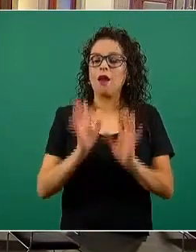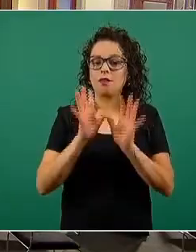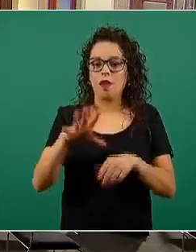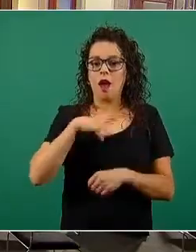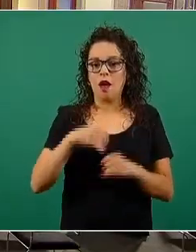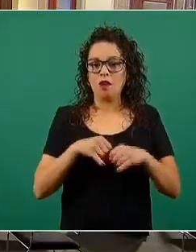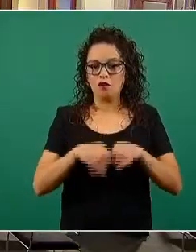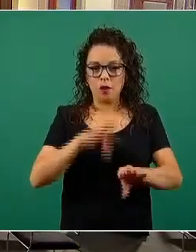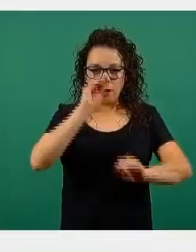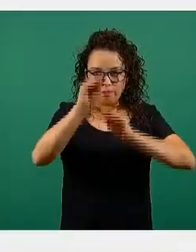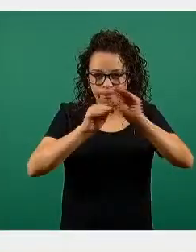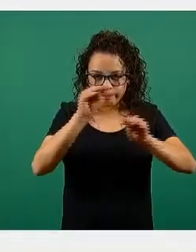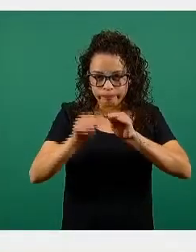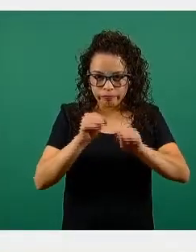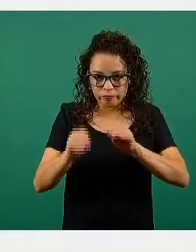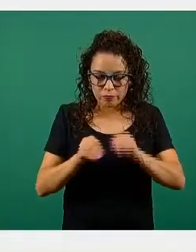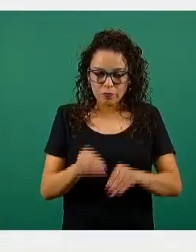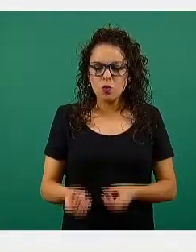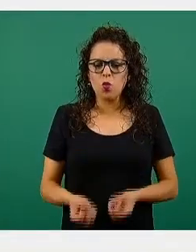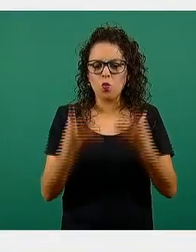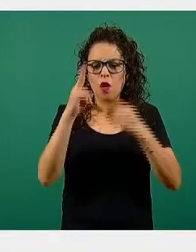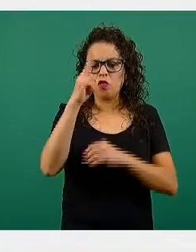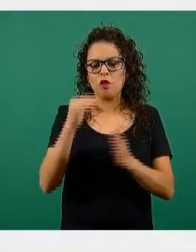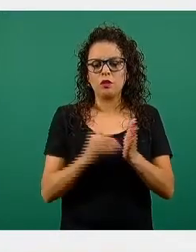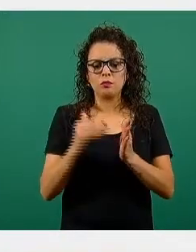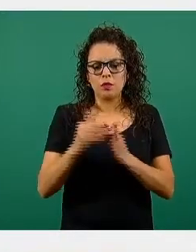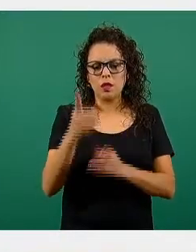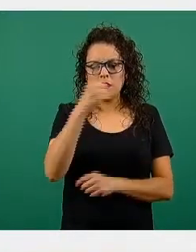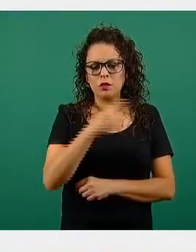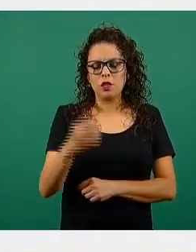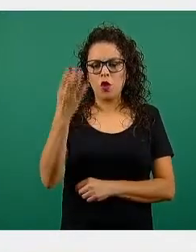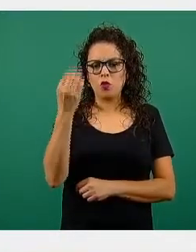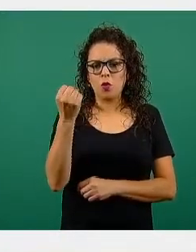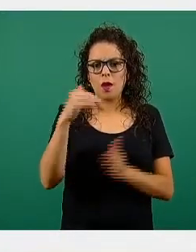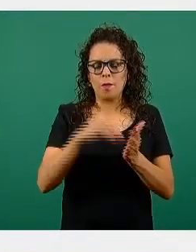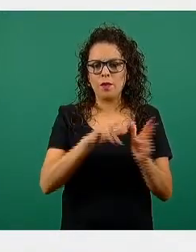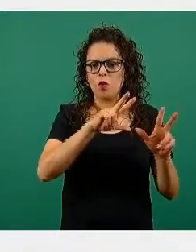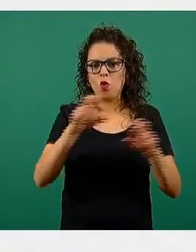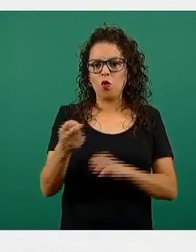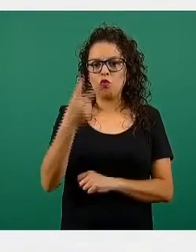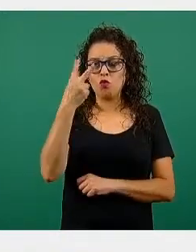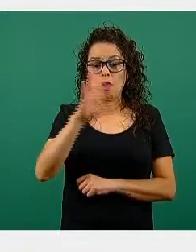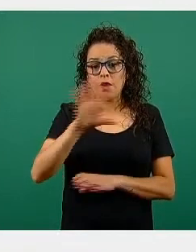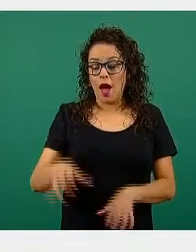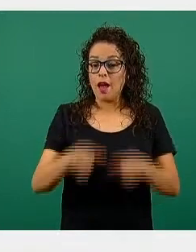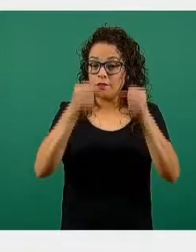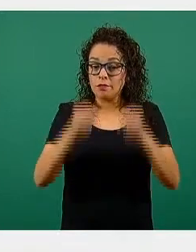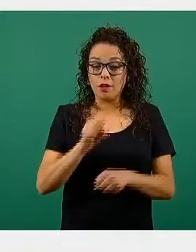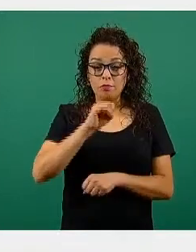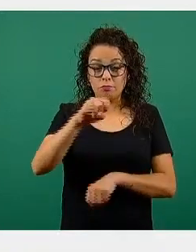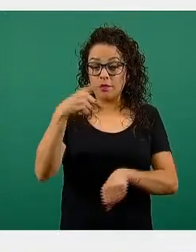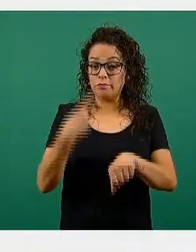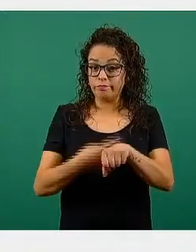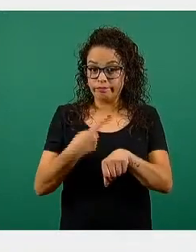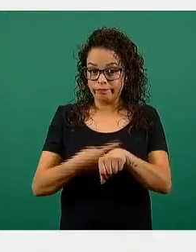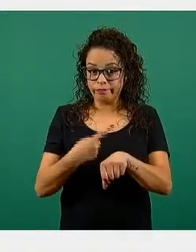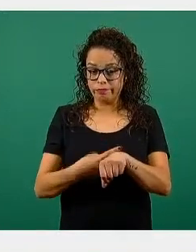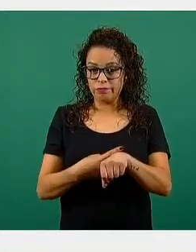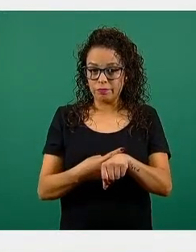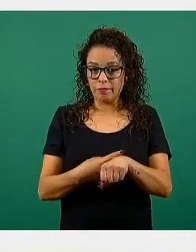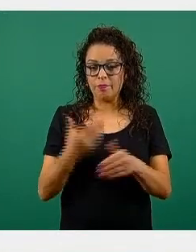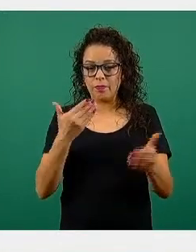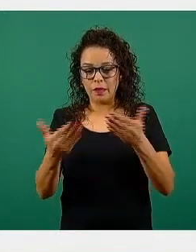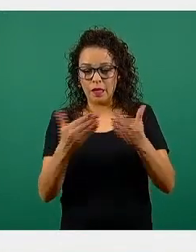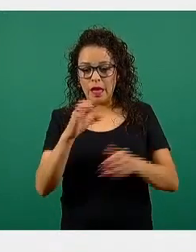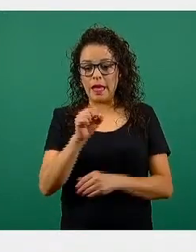tenemos un total de 2 millones 109 mil 802 casos confirmados, casos estimados, y de los